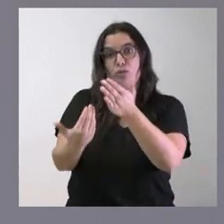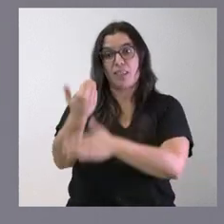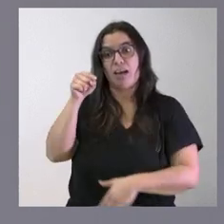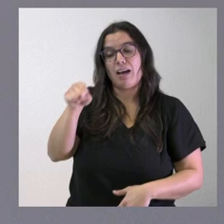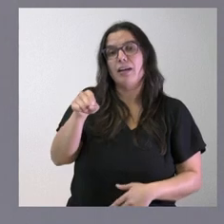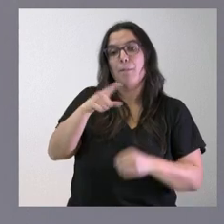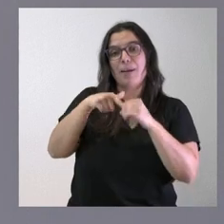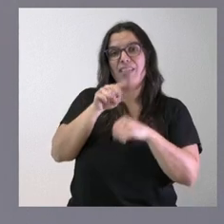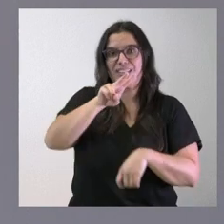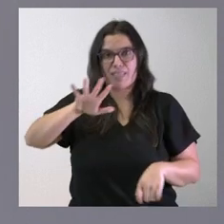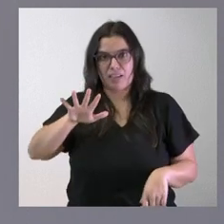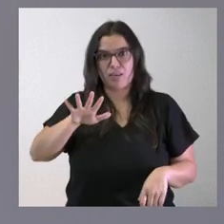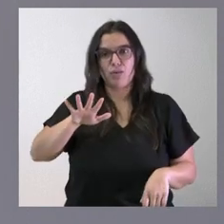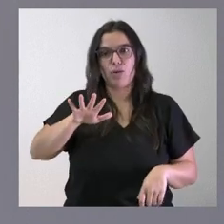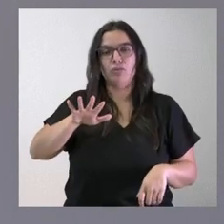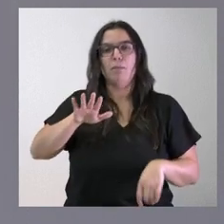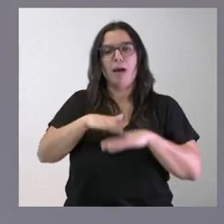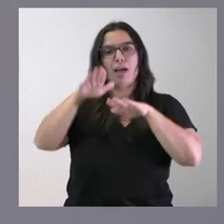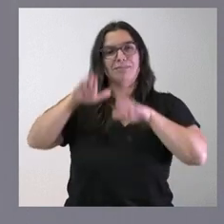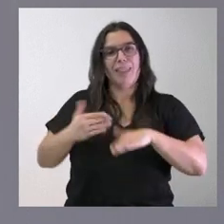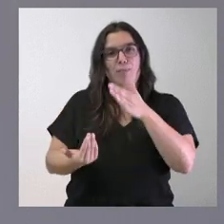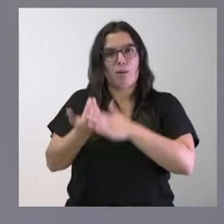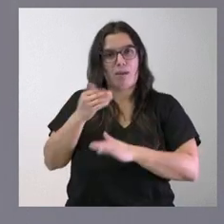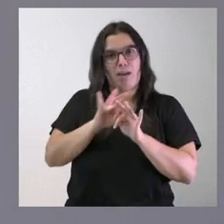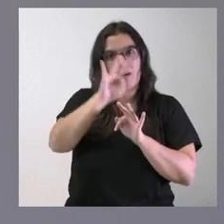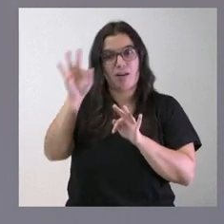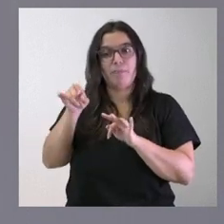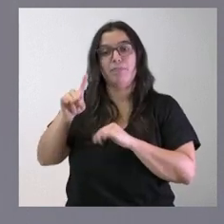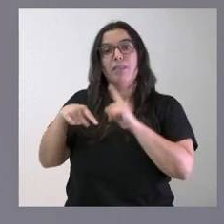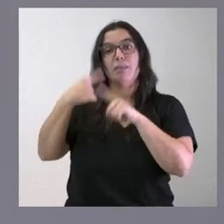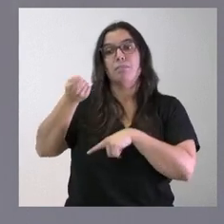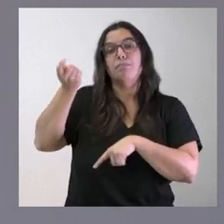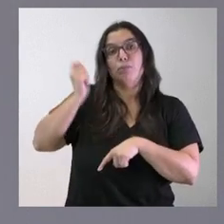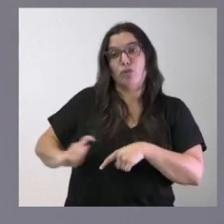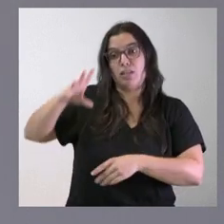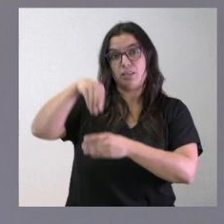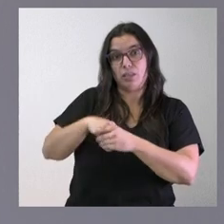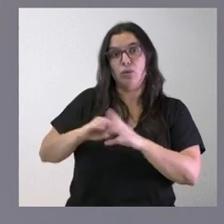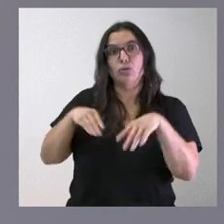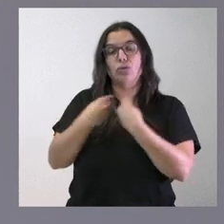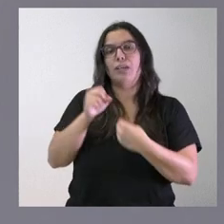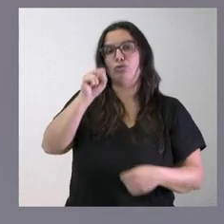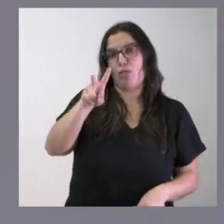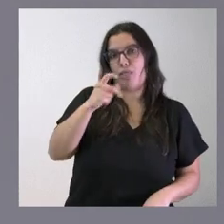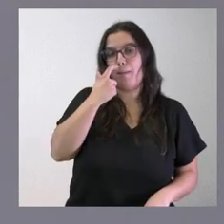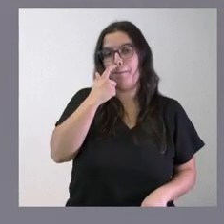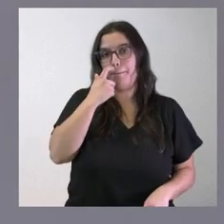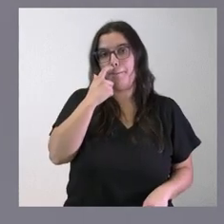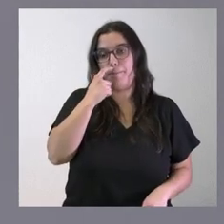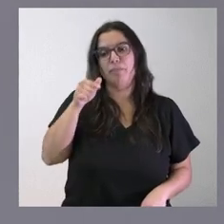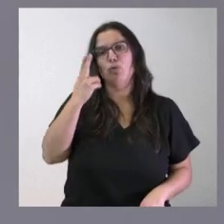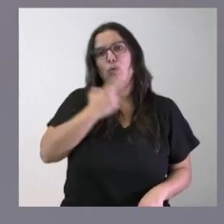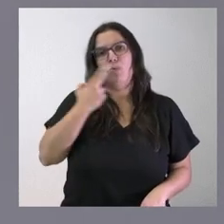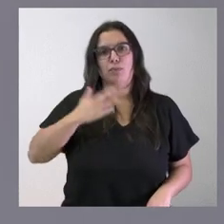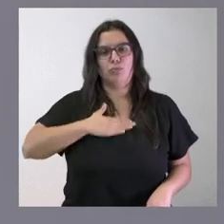con 25 plazas de estancias diurnas y el personal que estará en este centro ascenderá a 12 trabajadores. Este será un compromiso